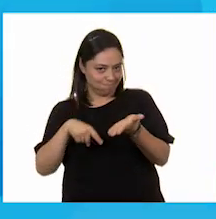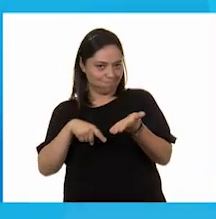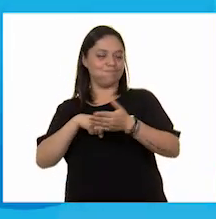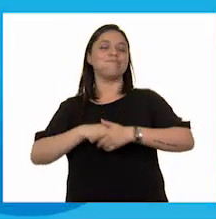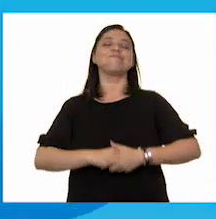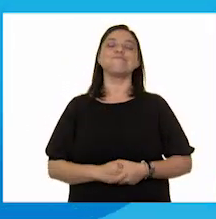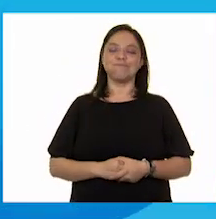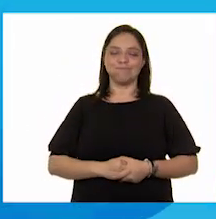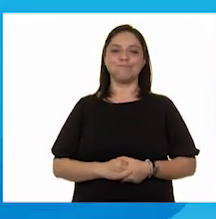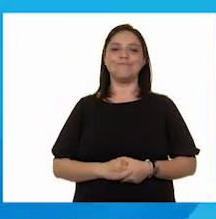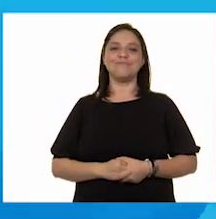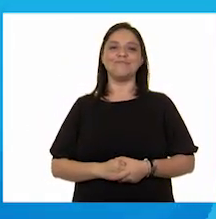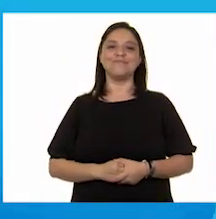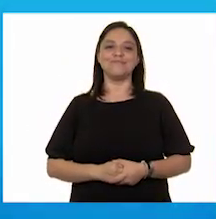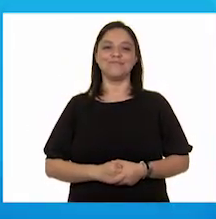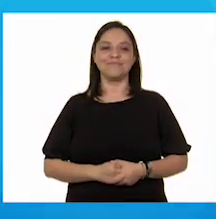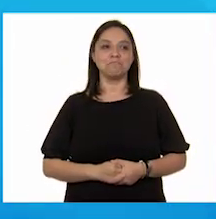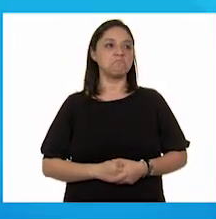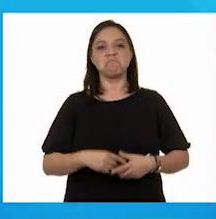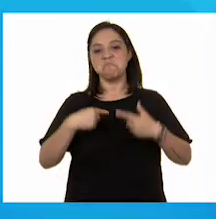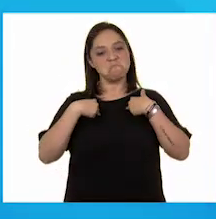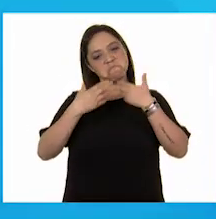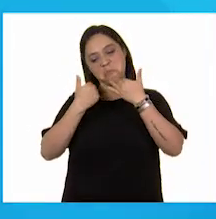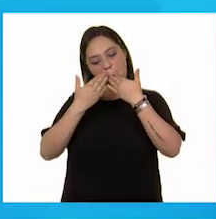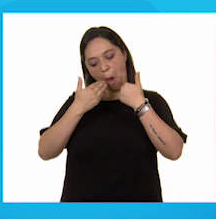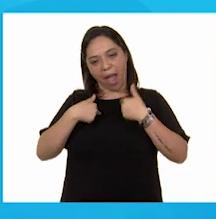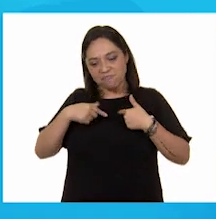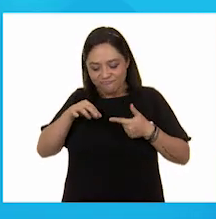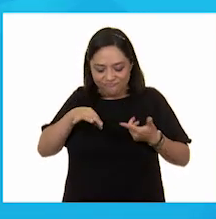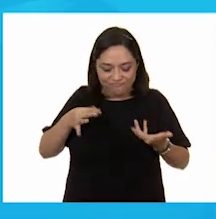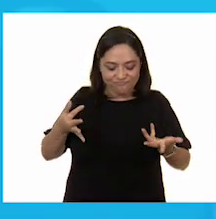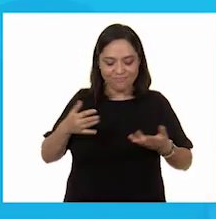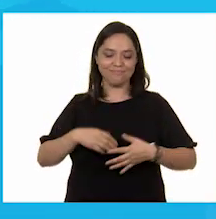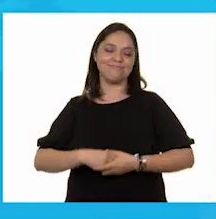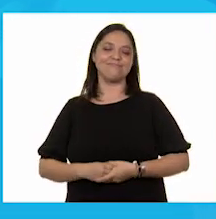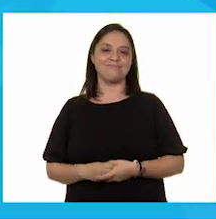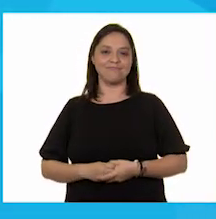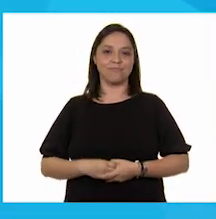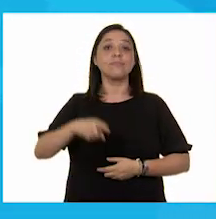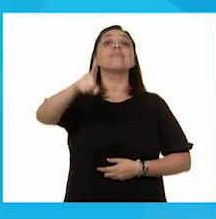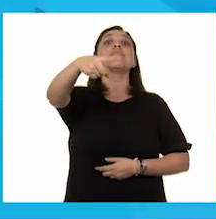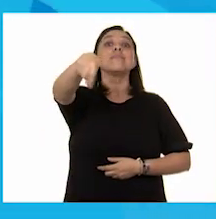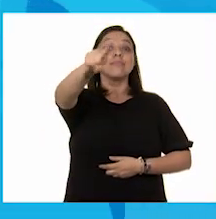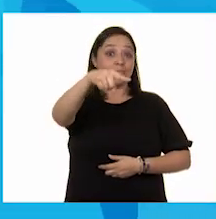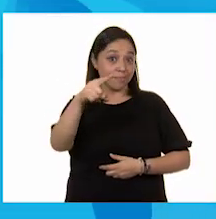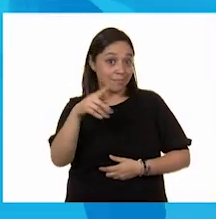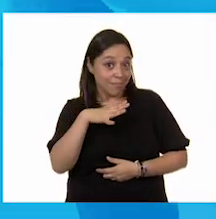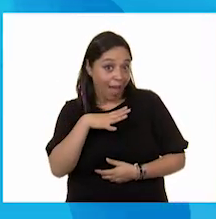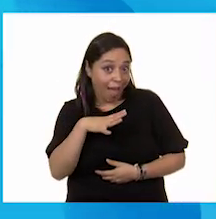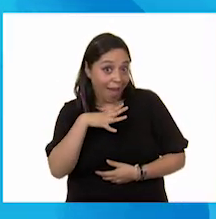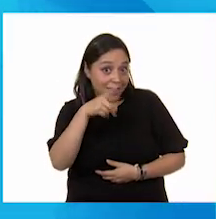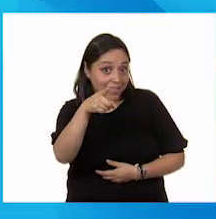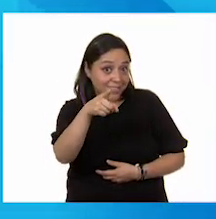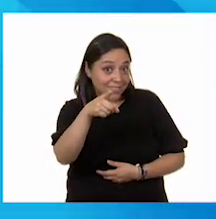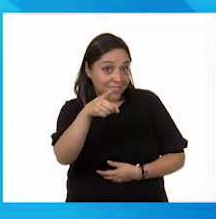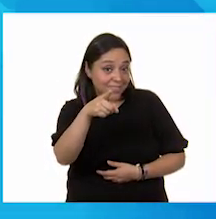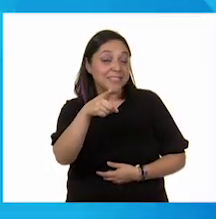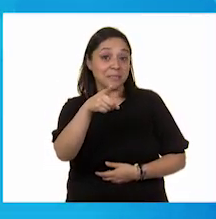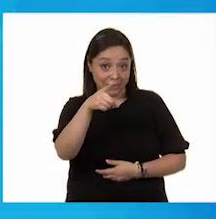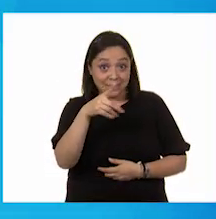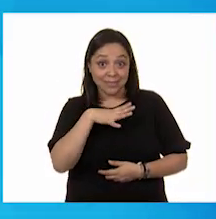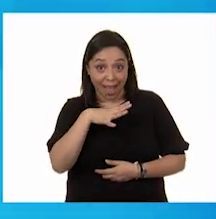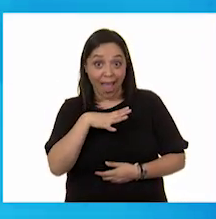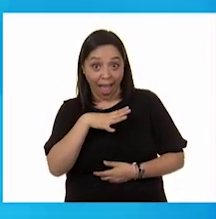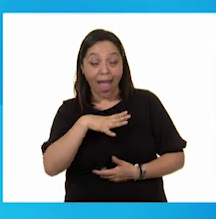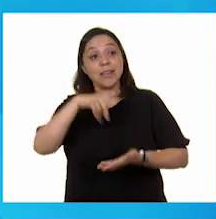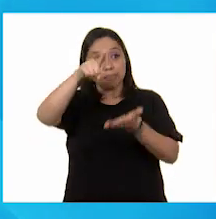Listo, la basura. Muy bien, yo no la tengo. Ok. Ustedes en sus tableros la tienen, niños y niñas. Márquenla desde